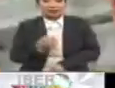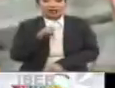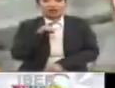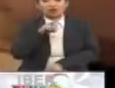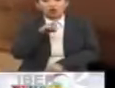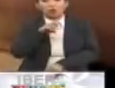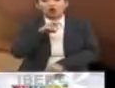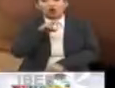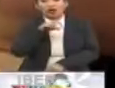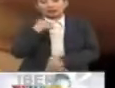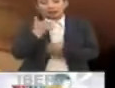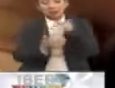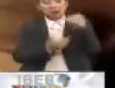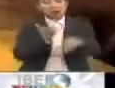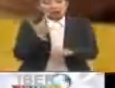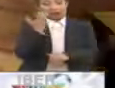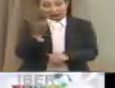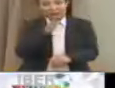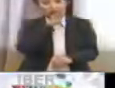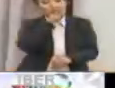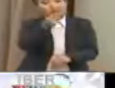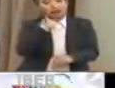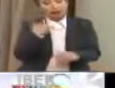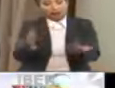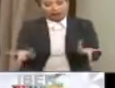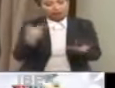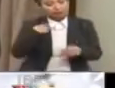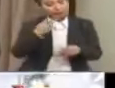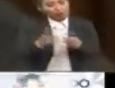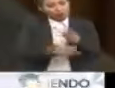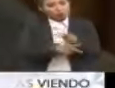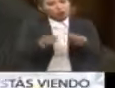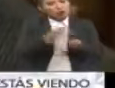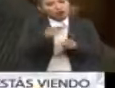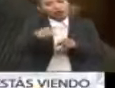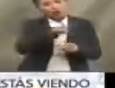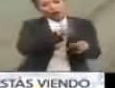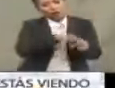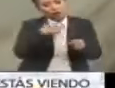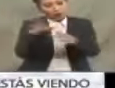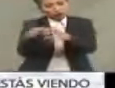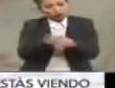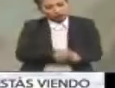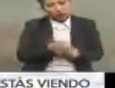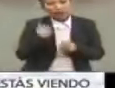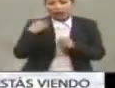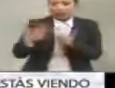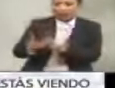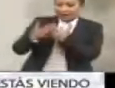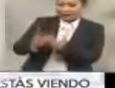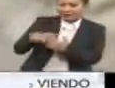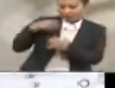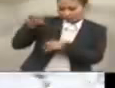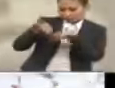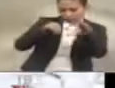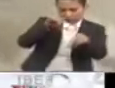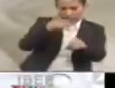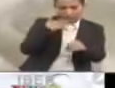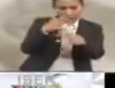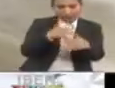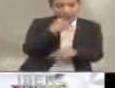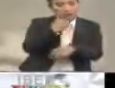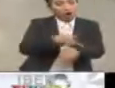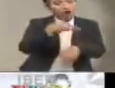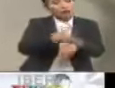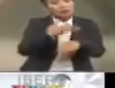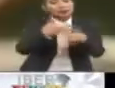Morales aseguró que este avance es producto de la nacionalización de los recursos naturales, la recuperación de las empresas estratégicas y del